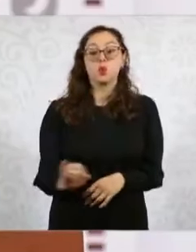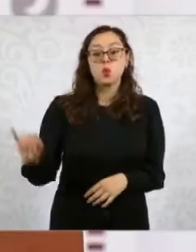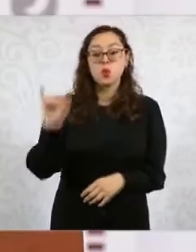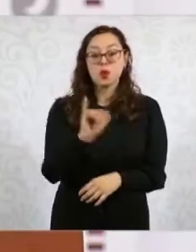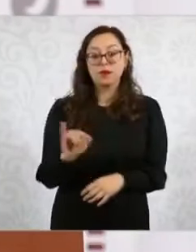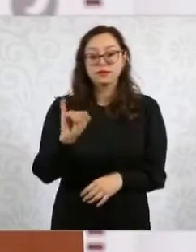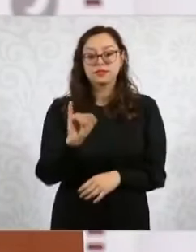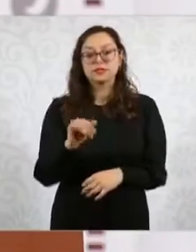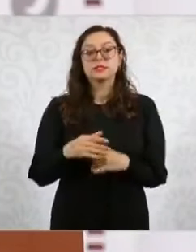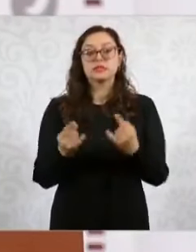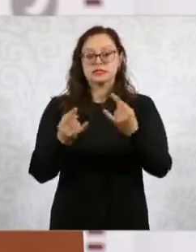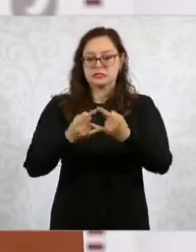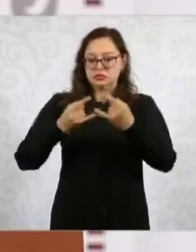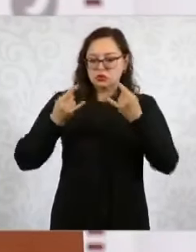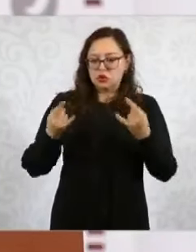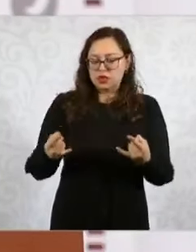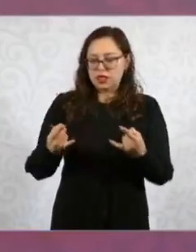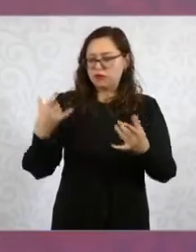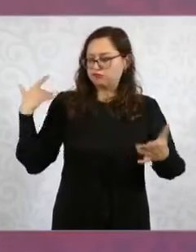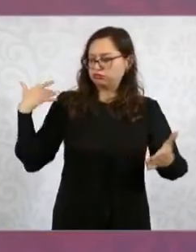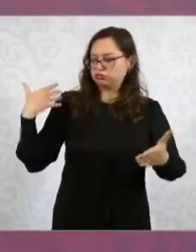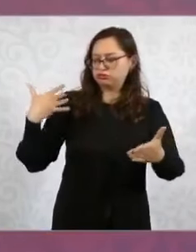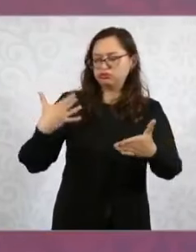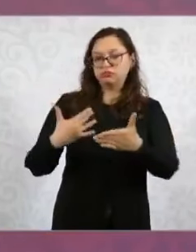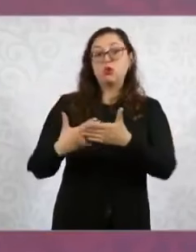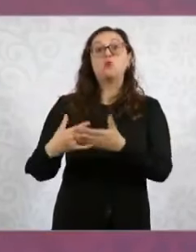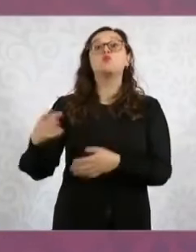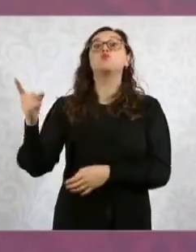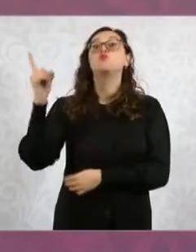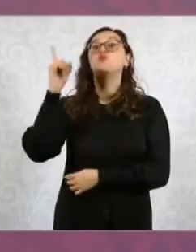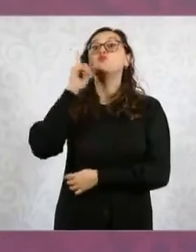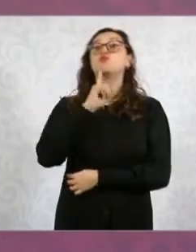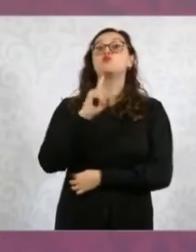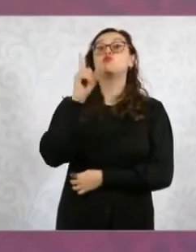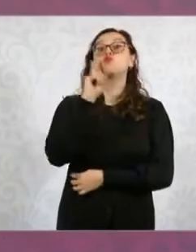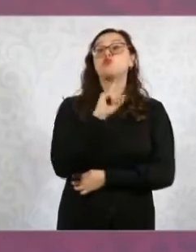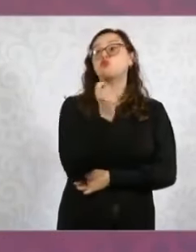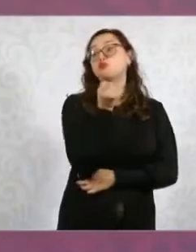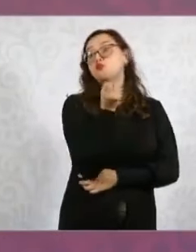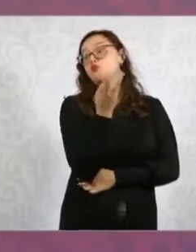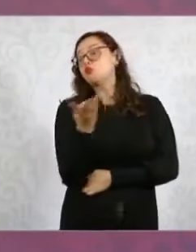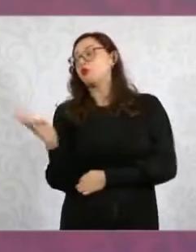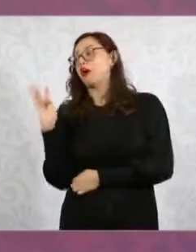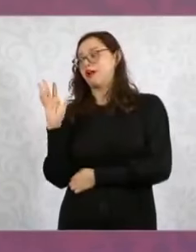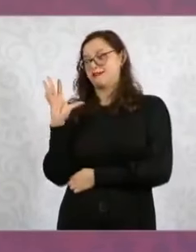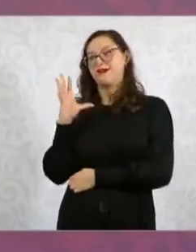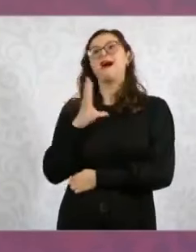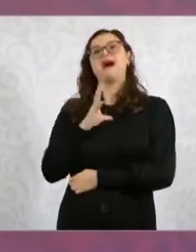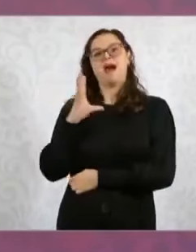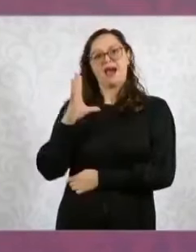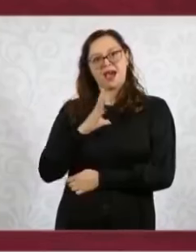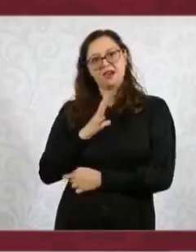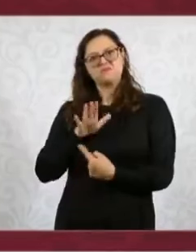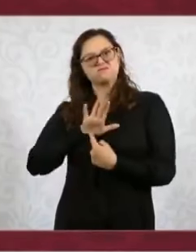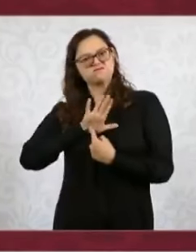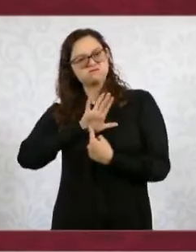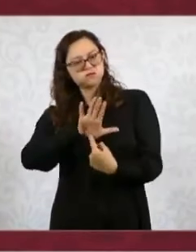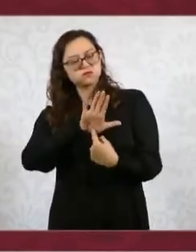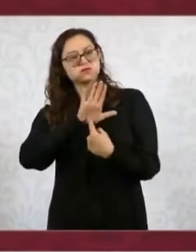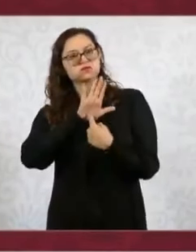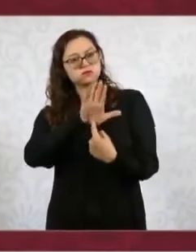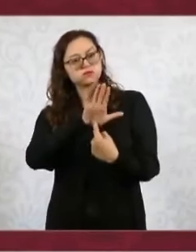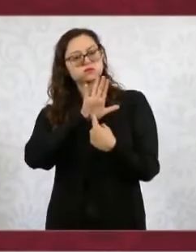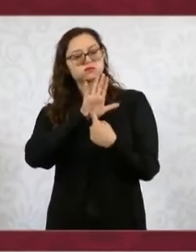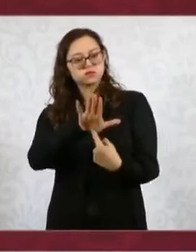vamos a hacer un reconocimiento de las mujeres que han participado en la historia de México.